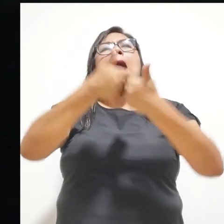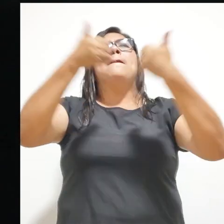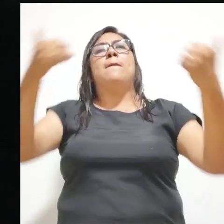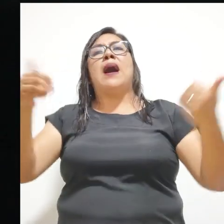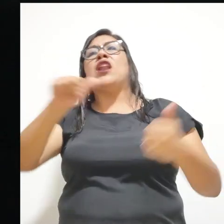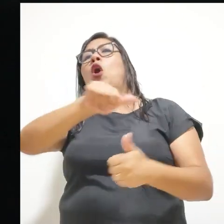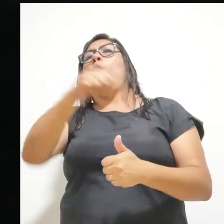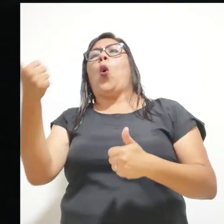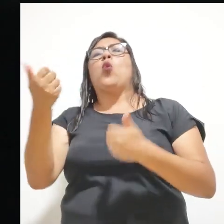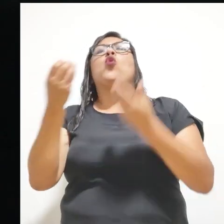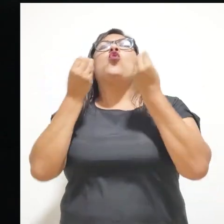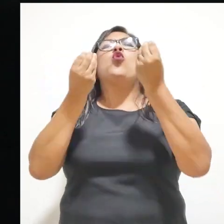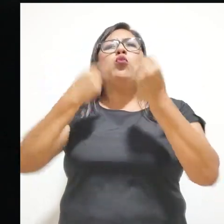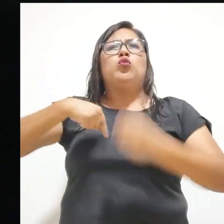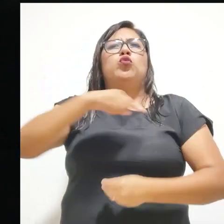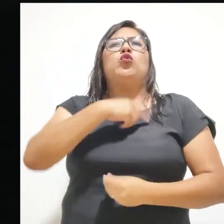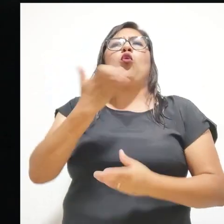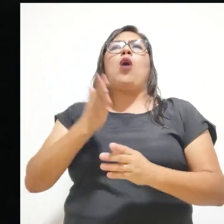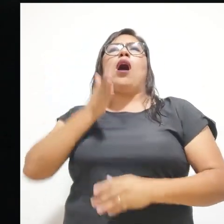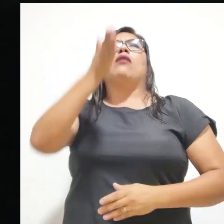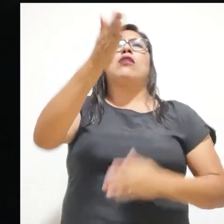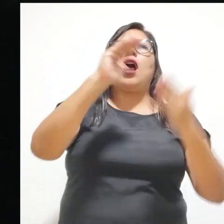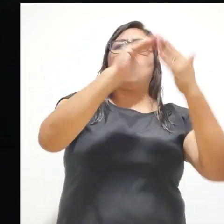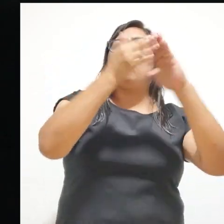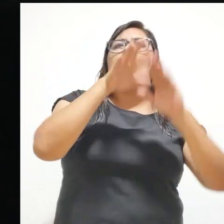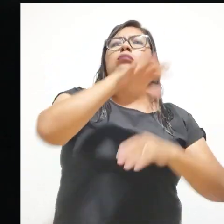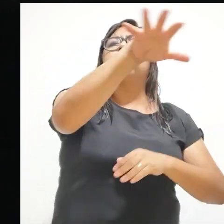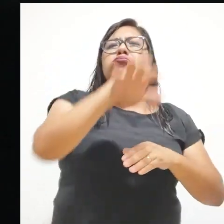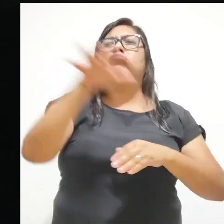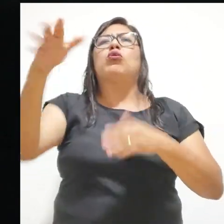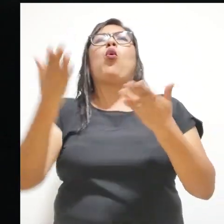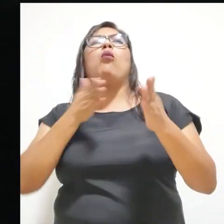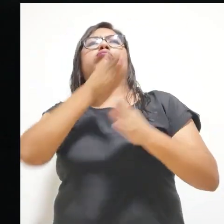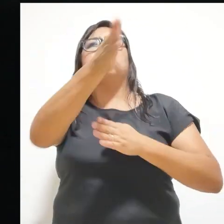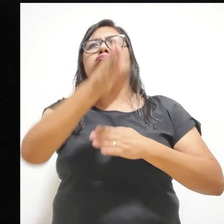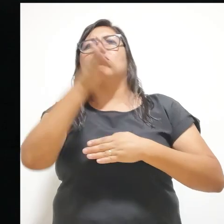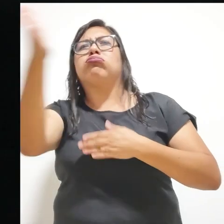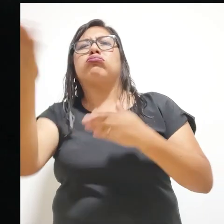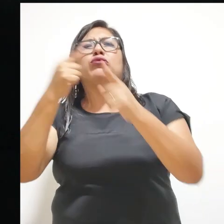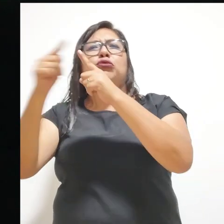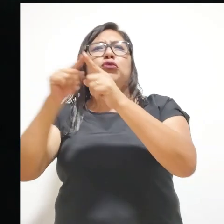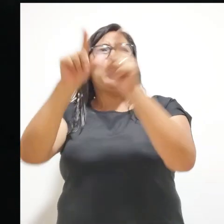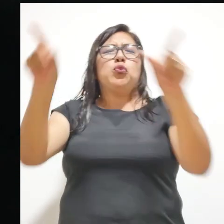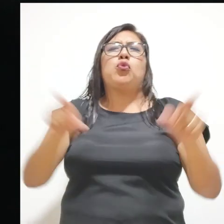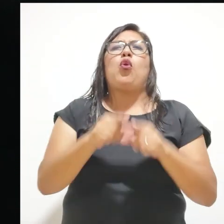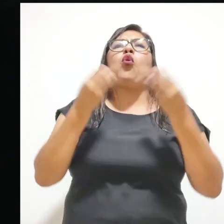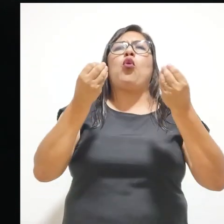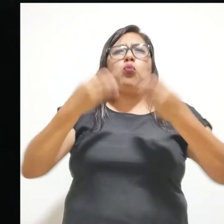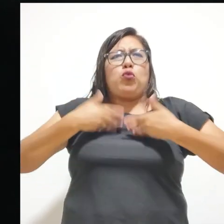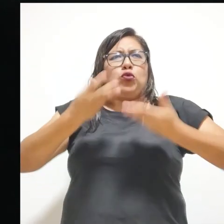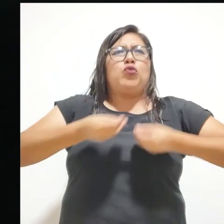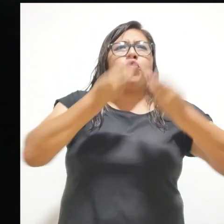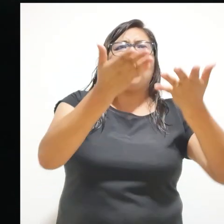extramuros. ¿Cómo salimos hacia la comunidad? ¿Cómo salimos en una forma itinerante para poder dar este tipo de